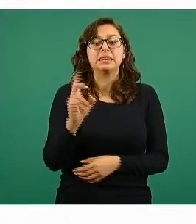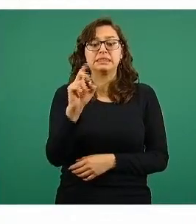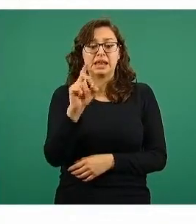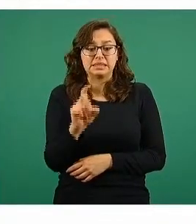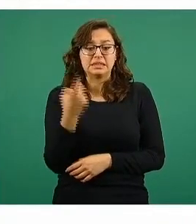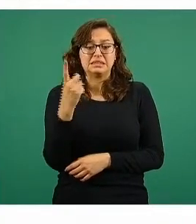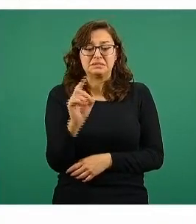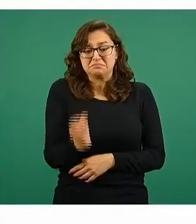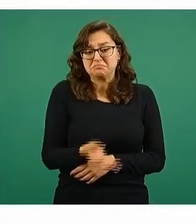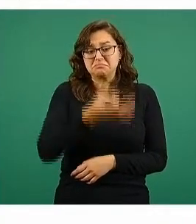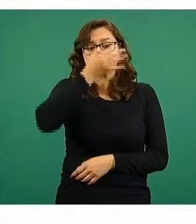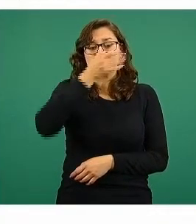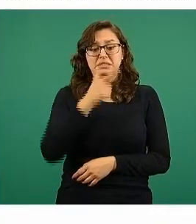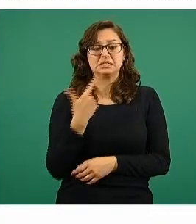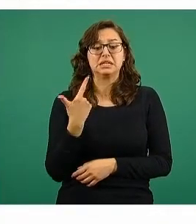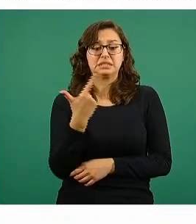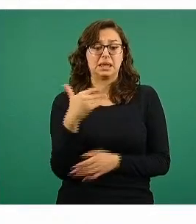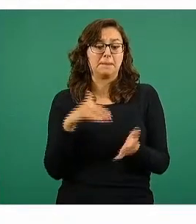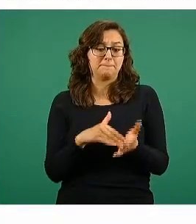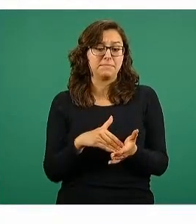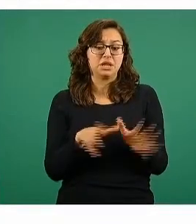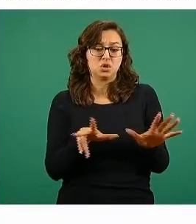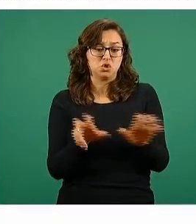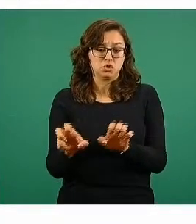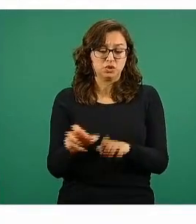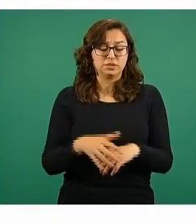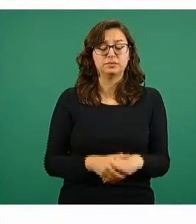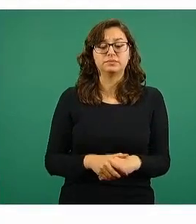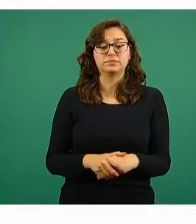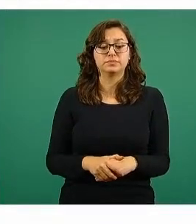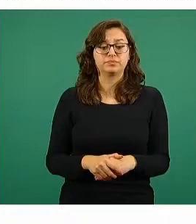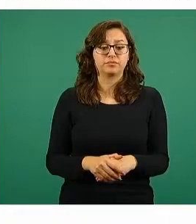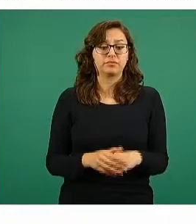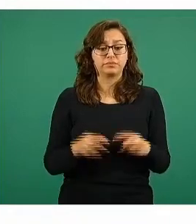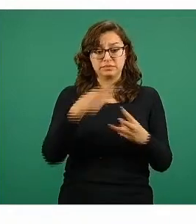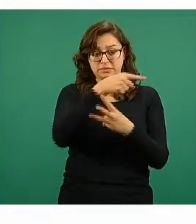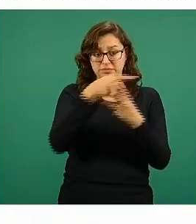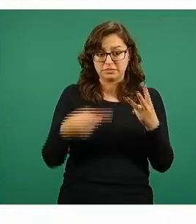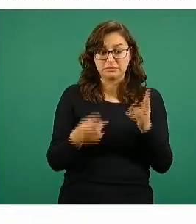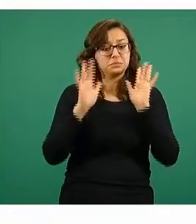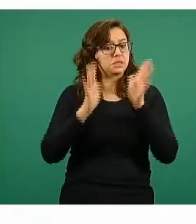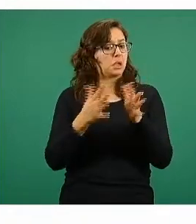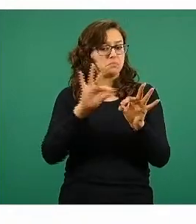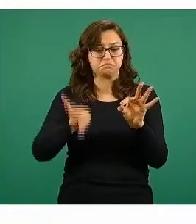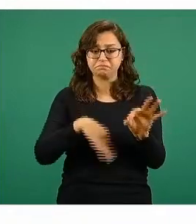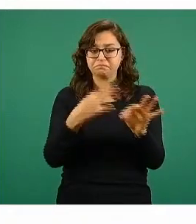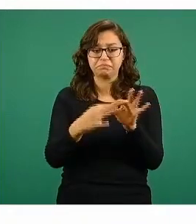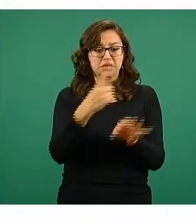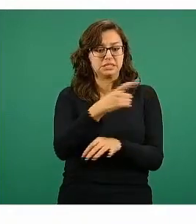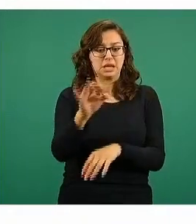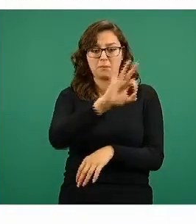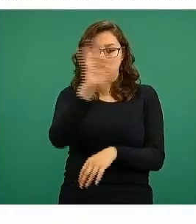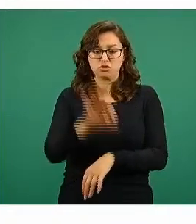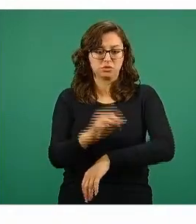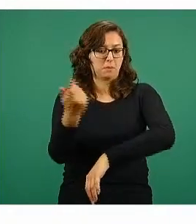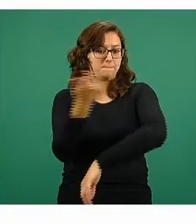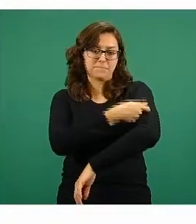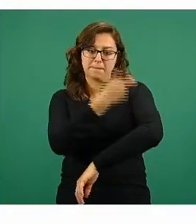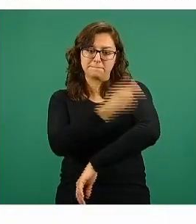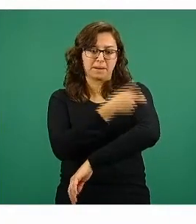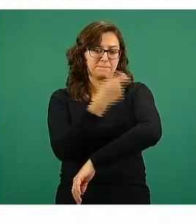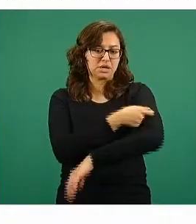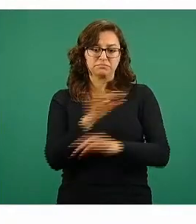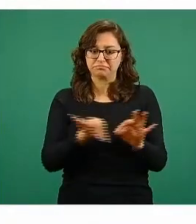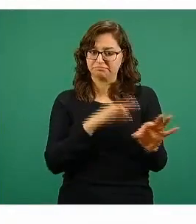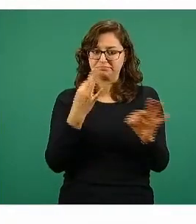a este embarque, 7 mil 800. Esos tres se han usado ya al 100 por ciento, se vacunó a todas las personas.